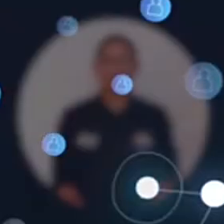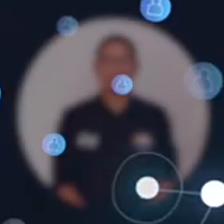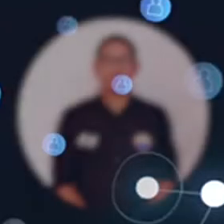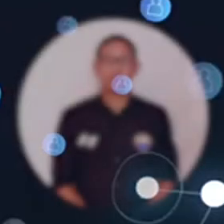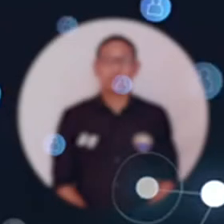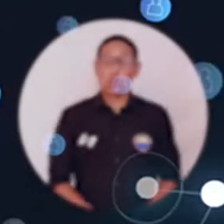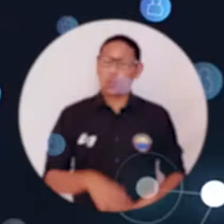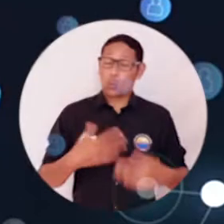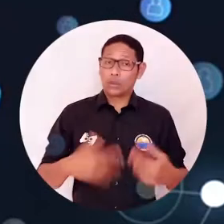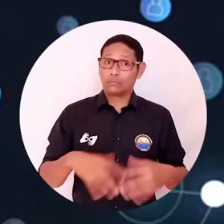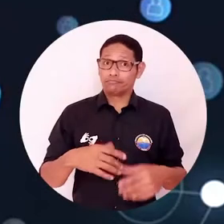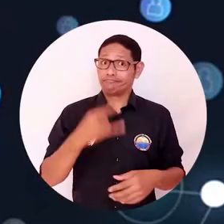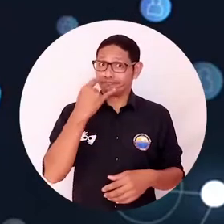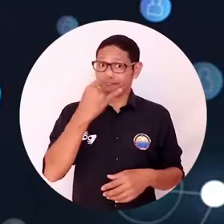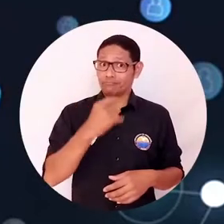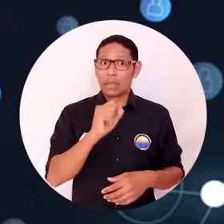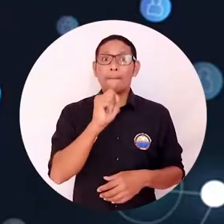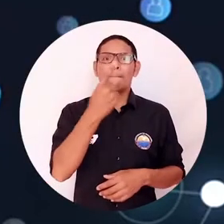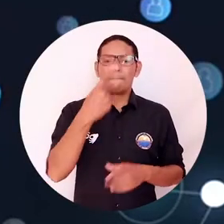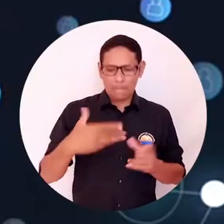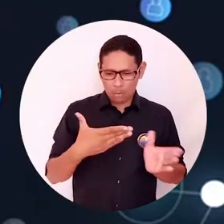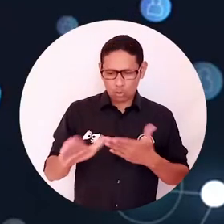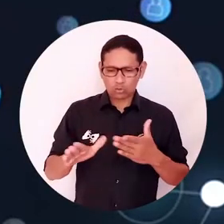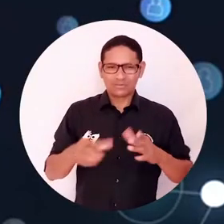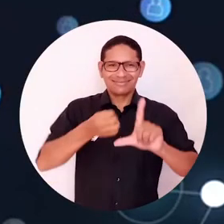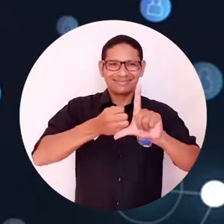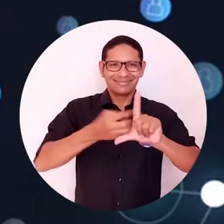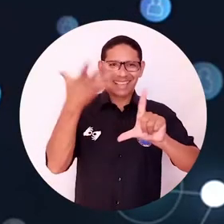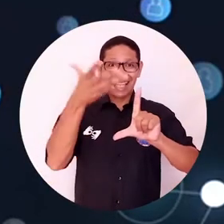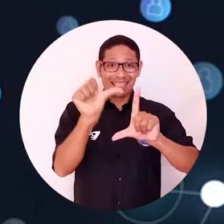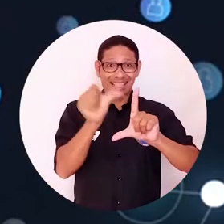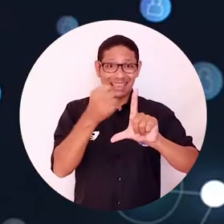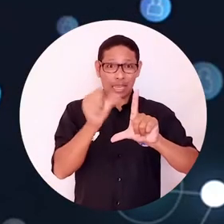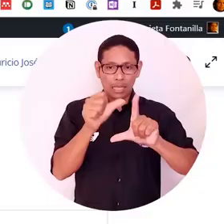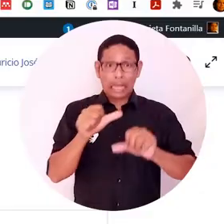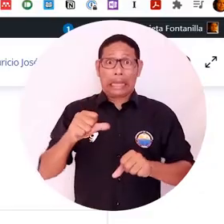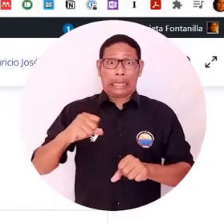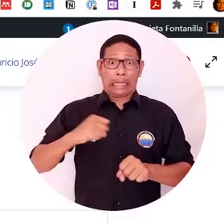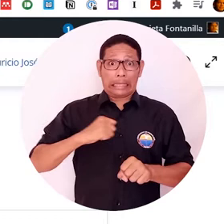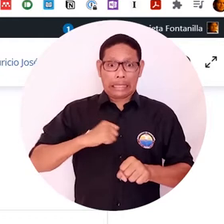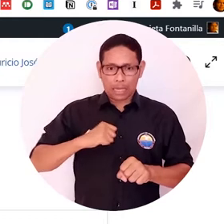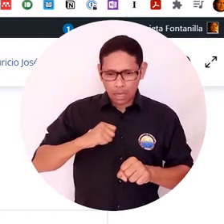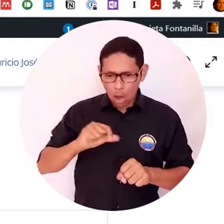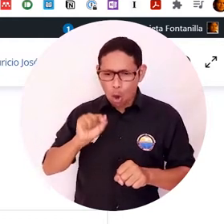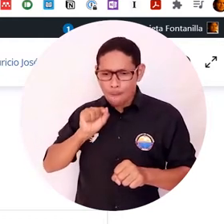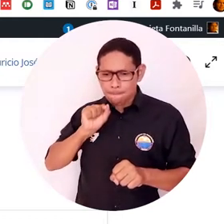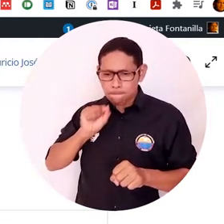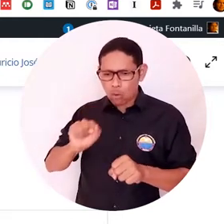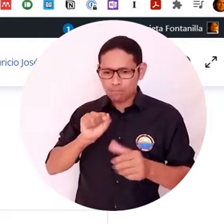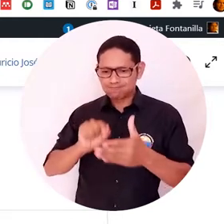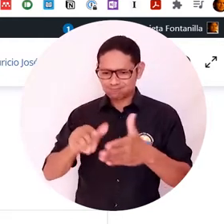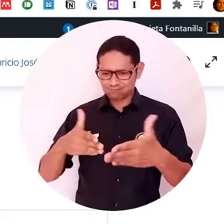Lo interesante en esta ocasión es que ese es el primer curso en Bloque 10 que tiene la opción para activar o